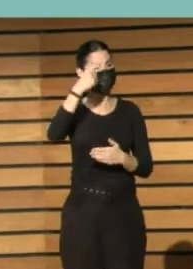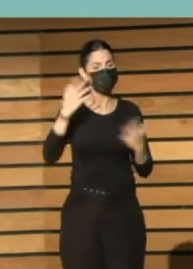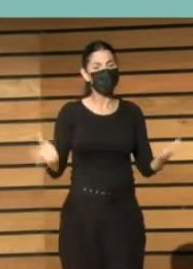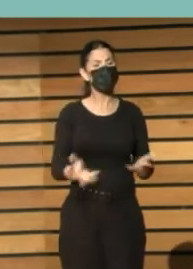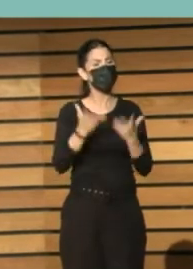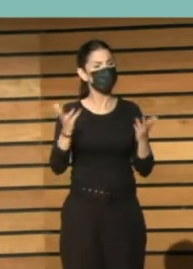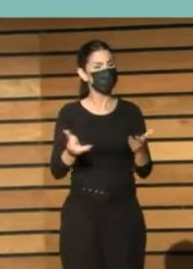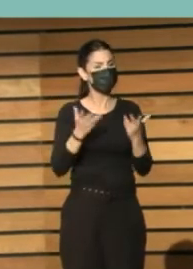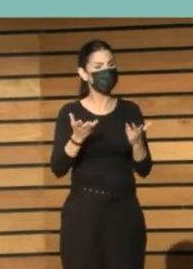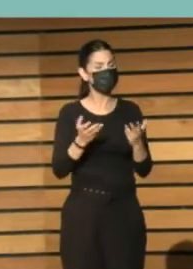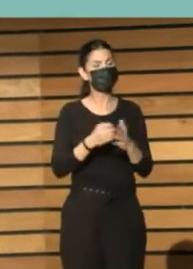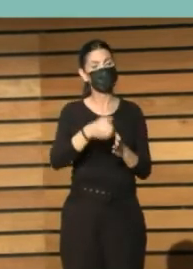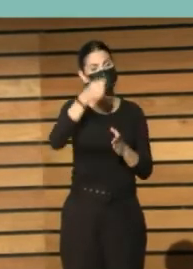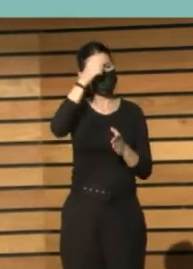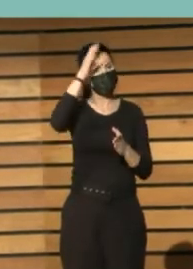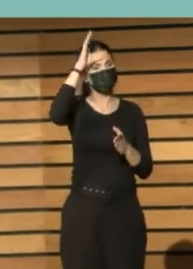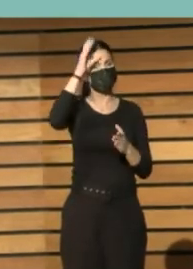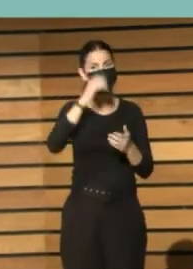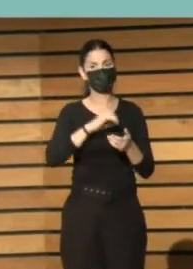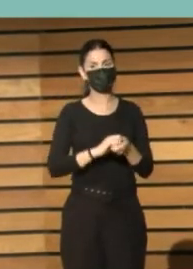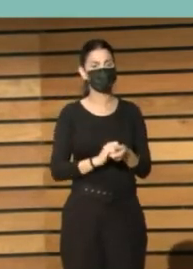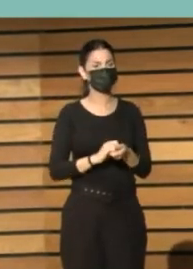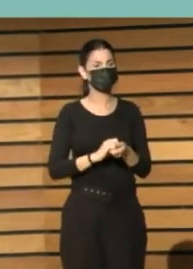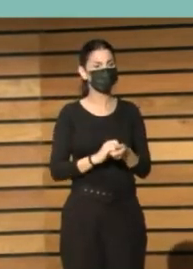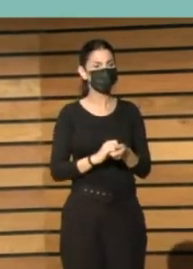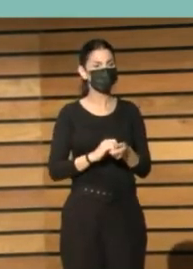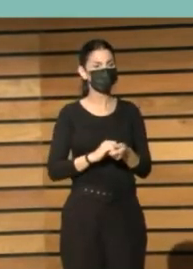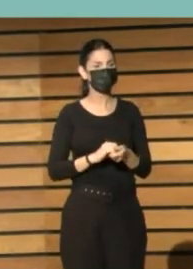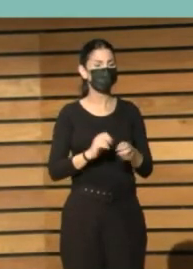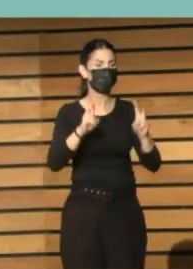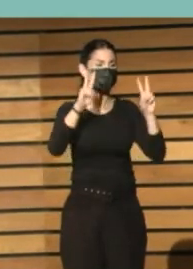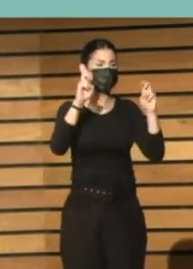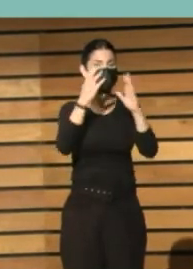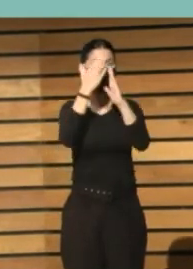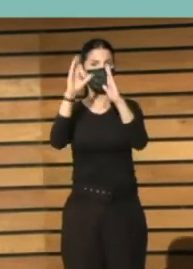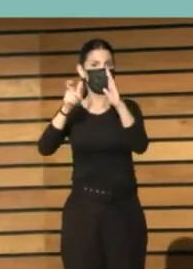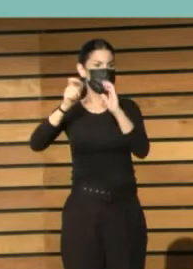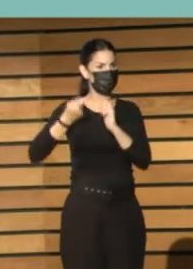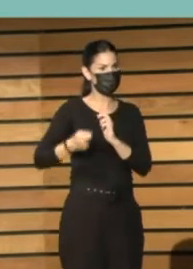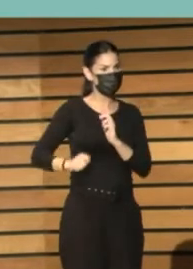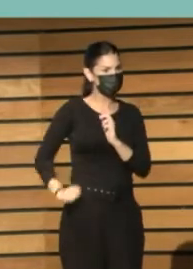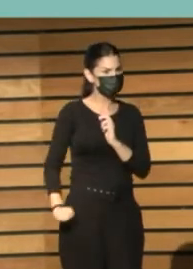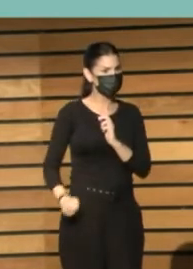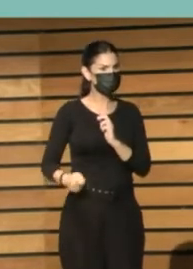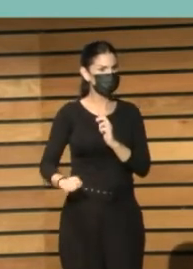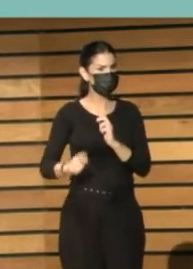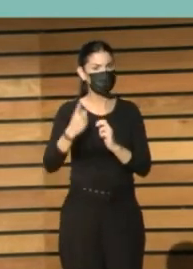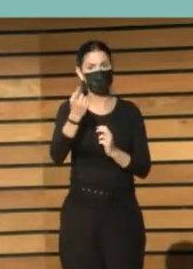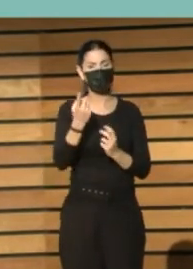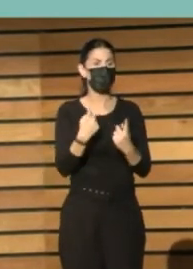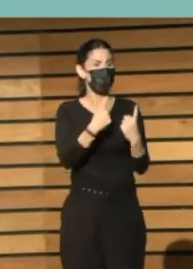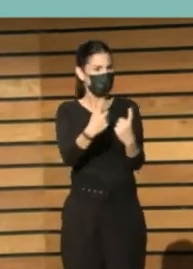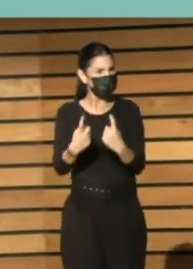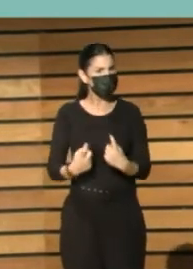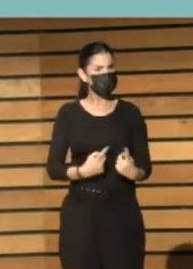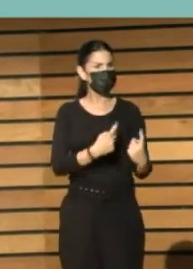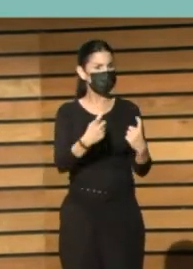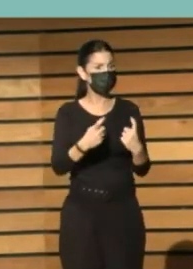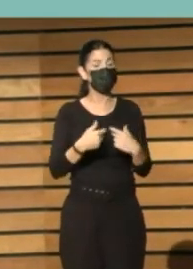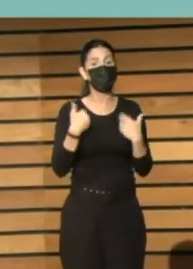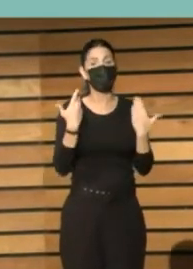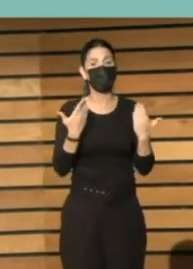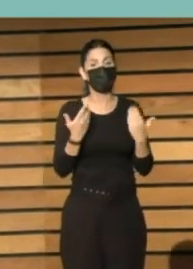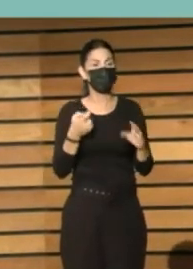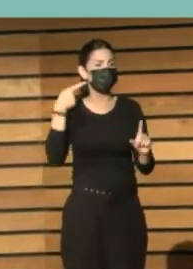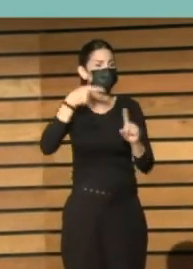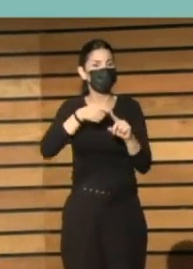conocimiento. Se detectan carencias en la formación de los bibliotecarios. Para revertir esta situación, deben emprenderse acciones